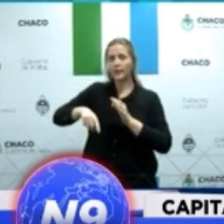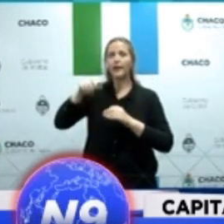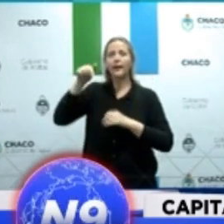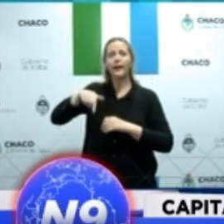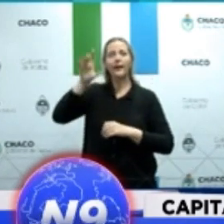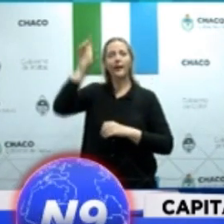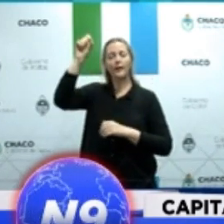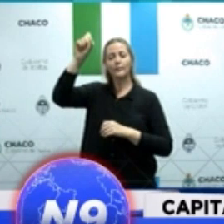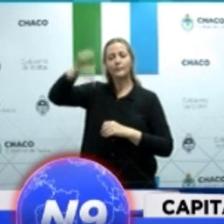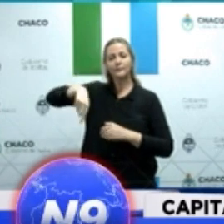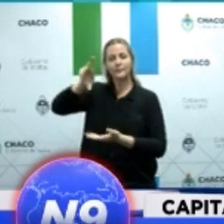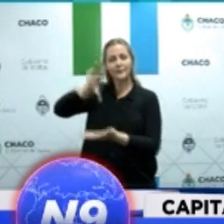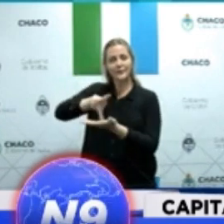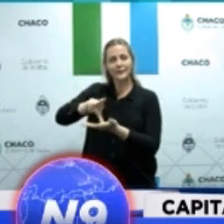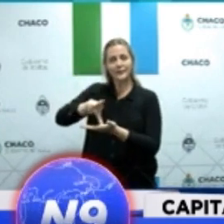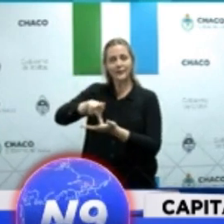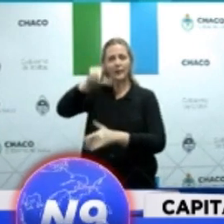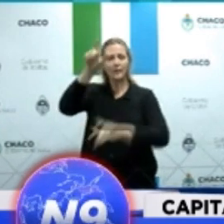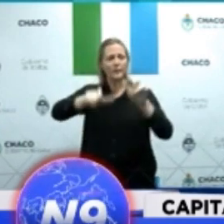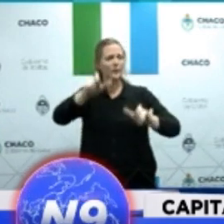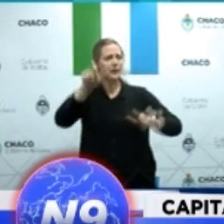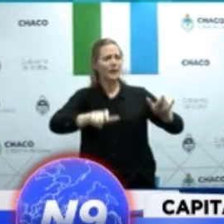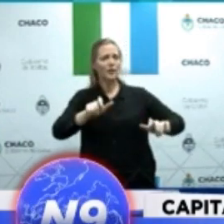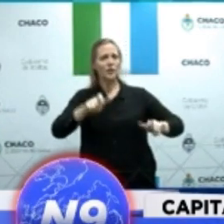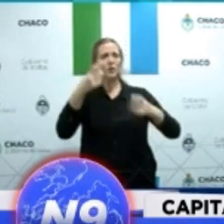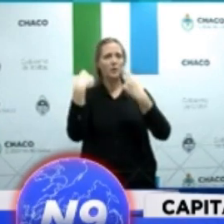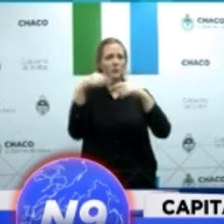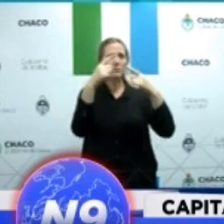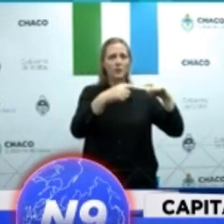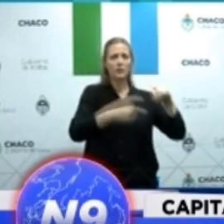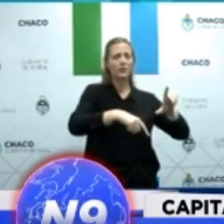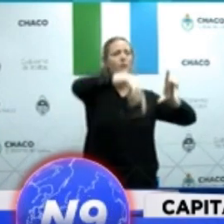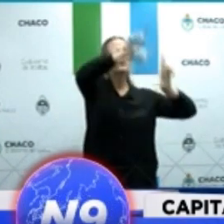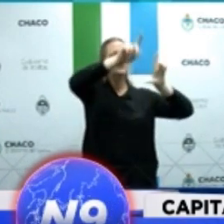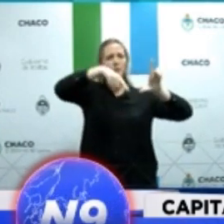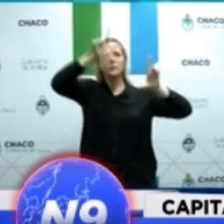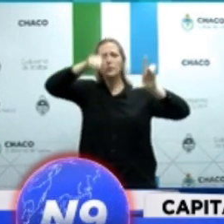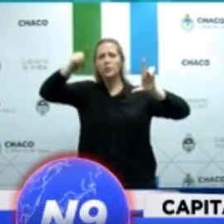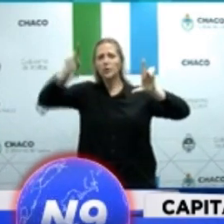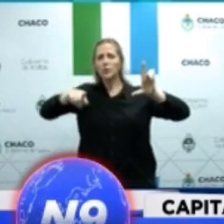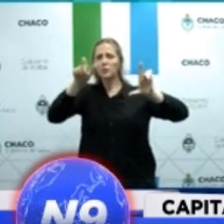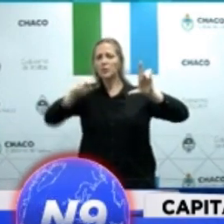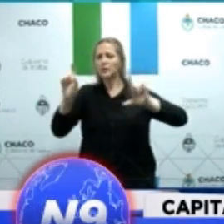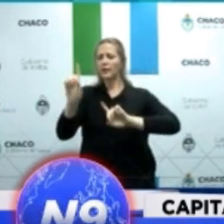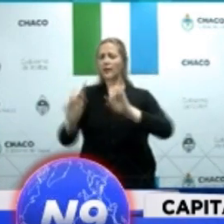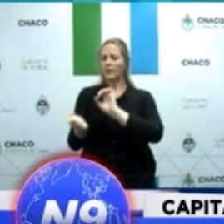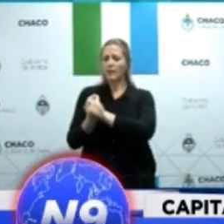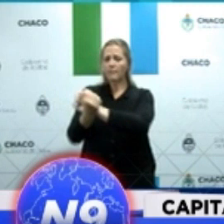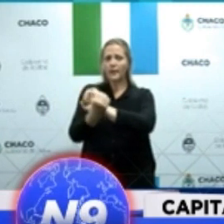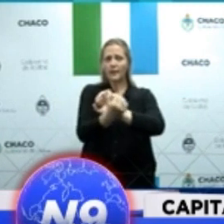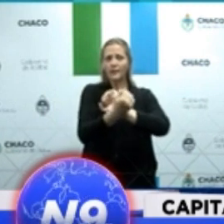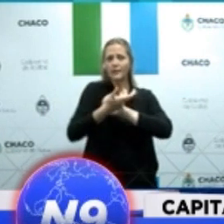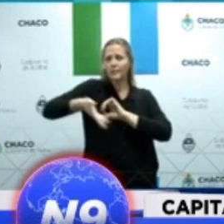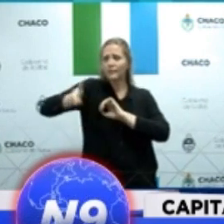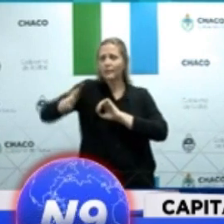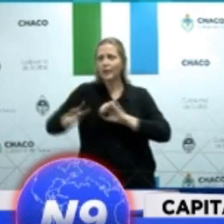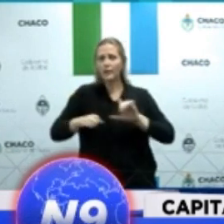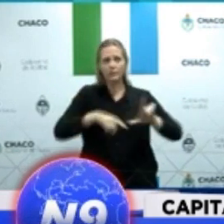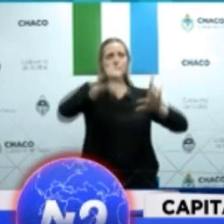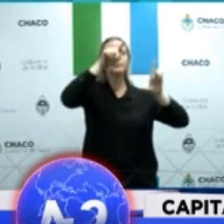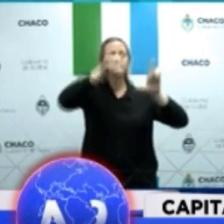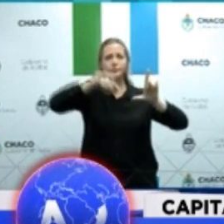casos de personas detenidas. Entonces, surgen las críticas, por supuesto, a la autoridad policial.